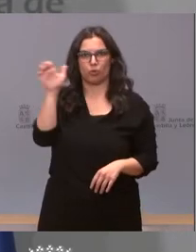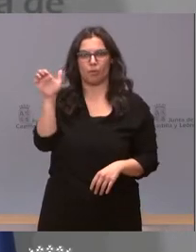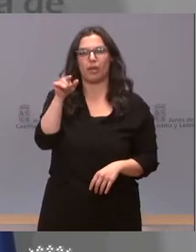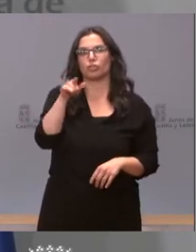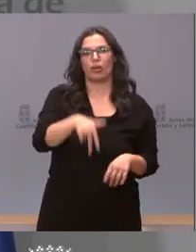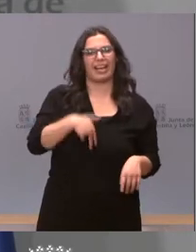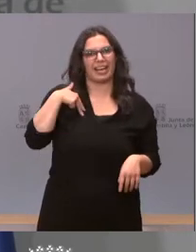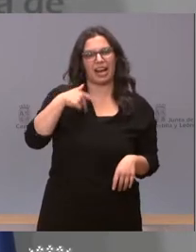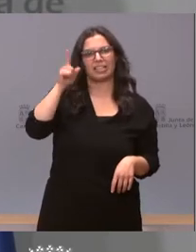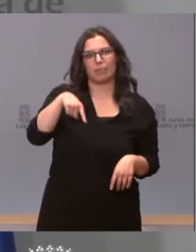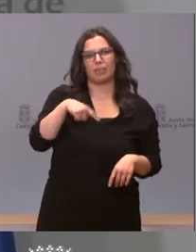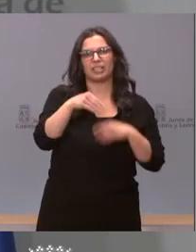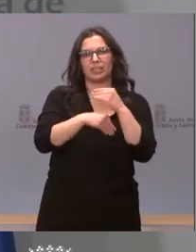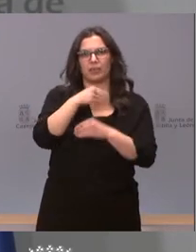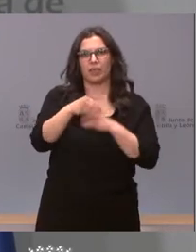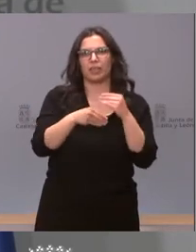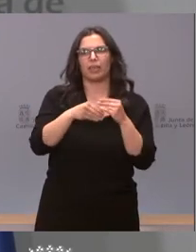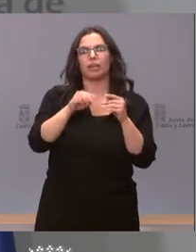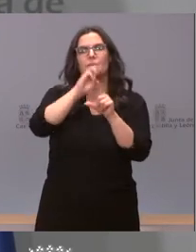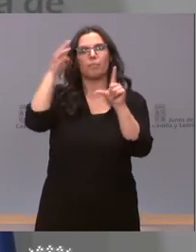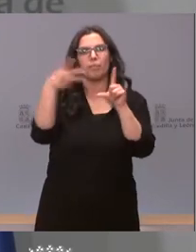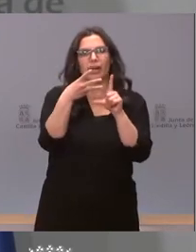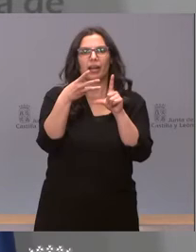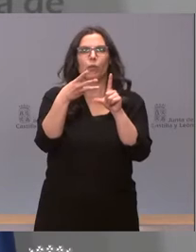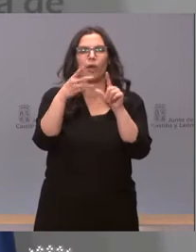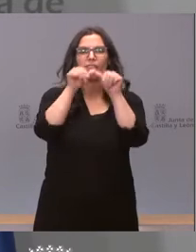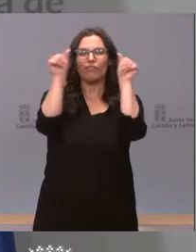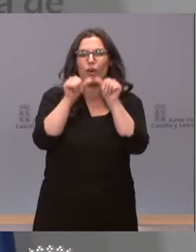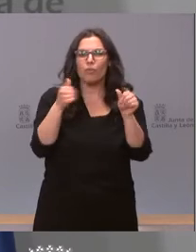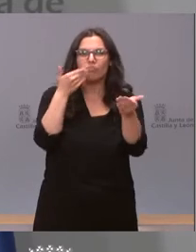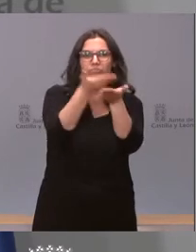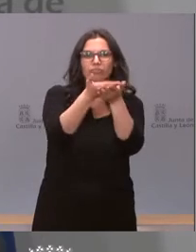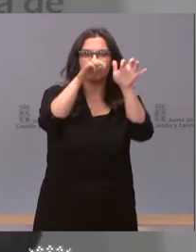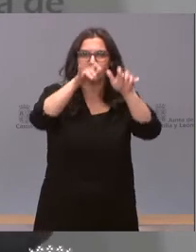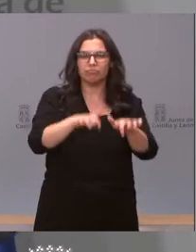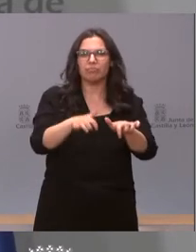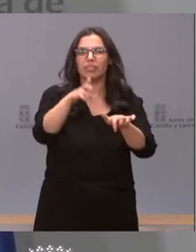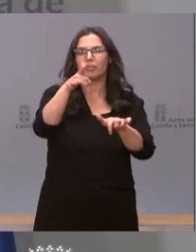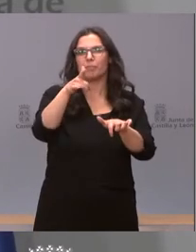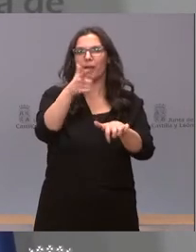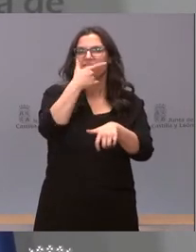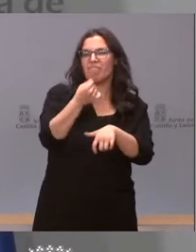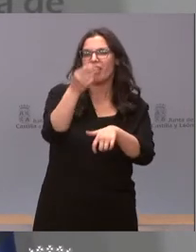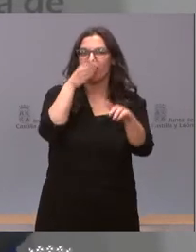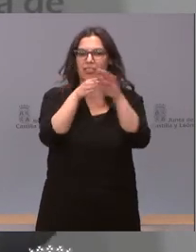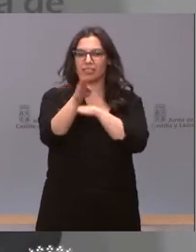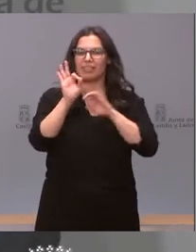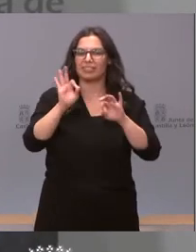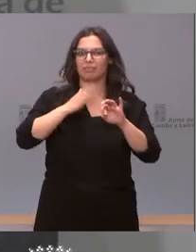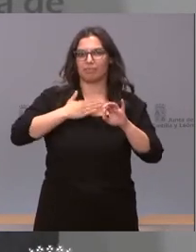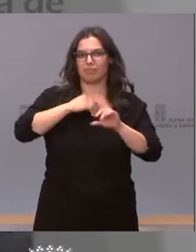generalizar también los formularios web más amigables y más accesibles dentro de nuestra Administración.